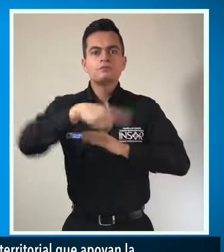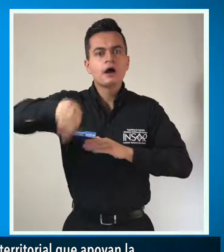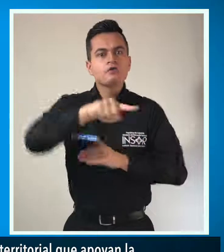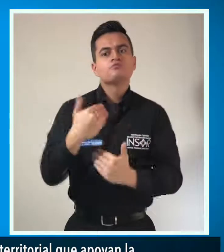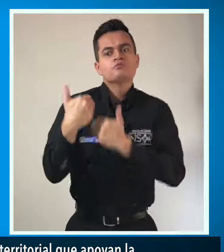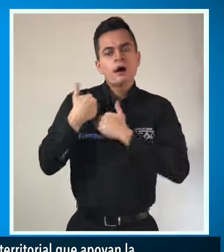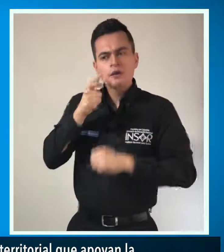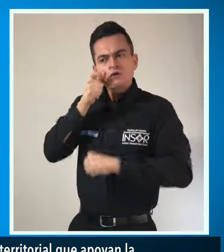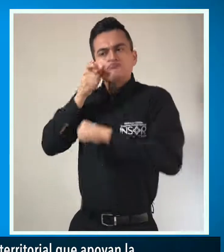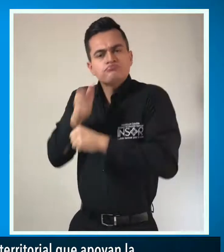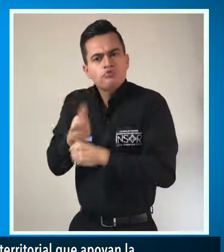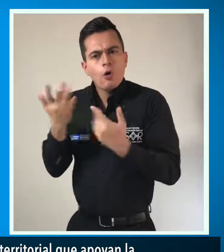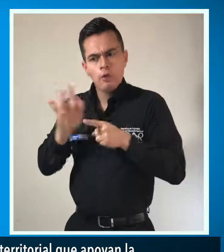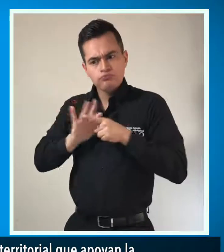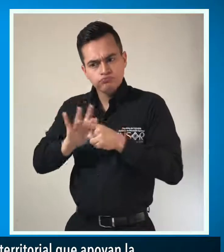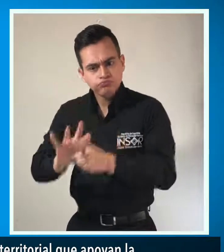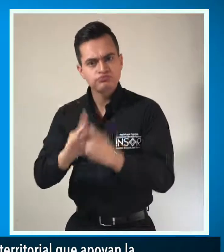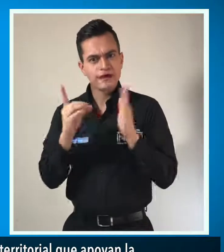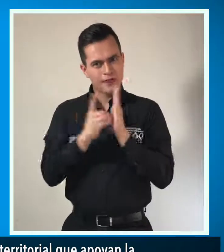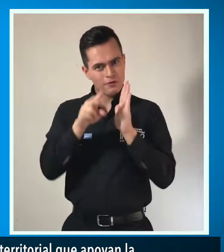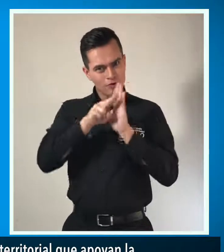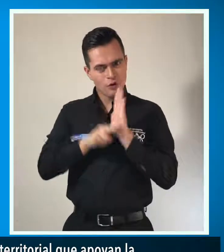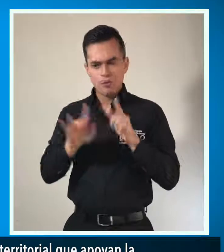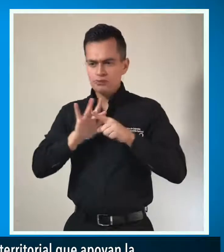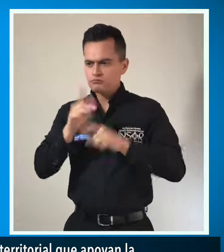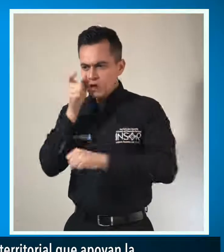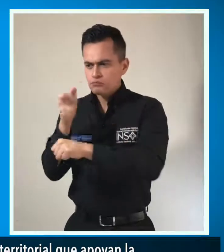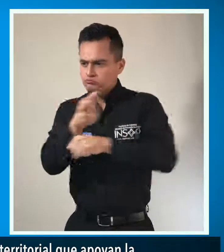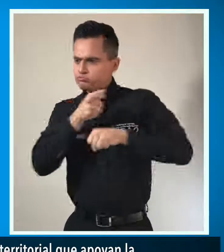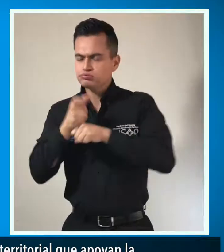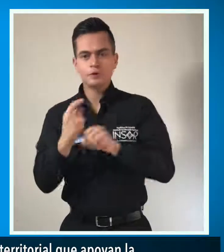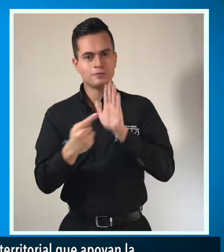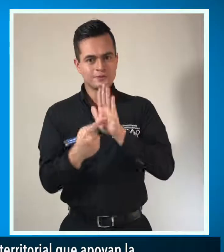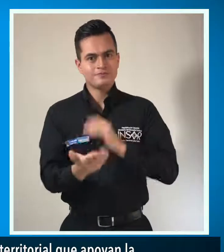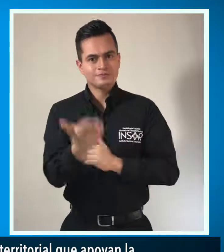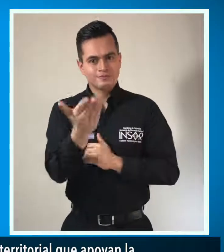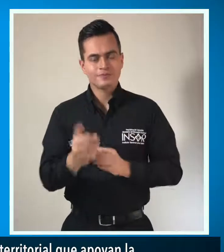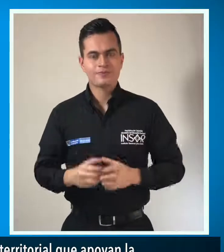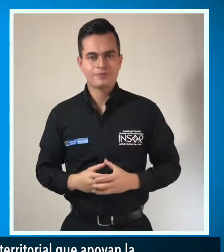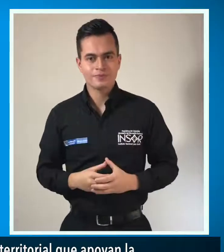adaptación, implementación y monitoreo de la medida de salida a espacio público.